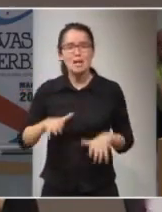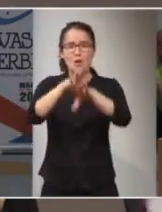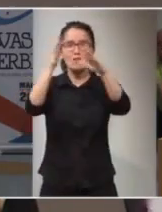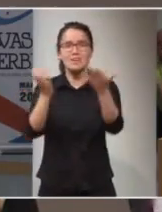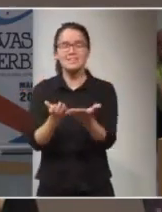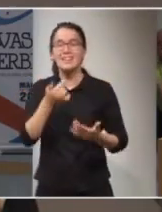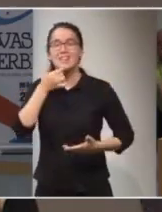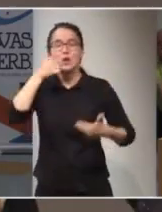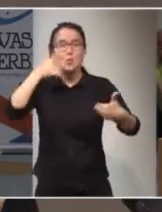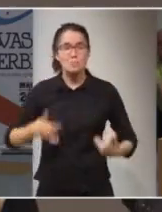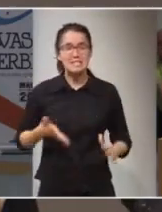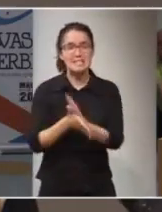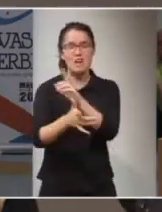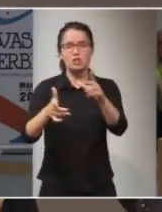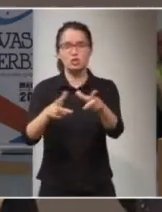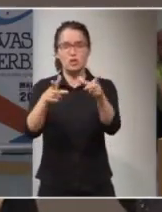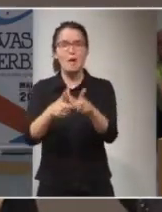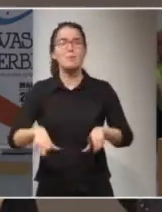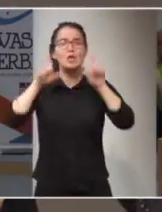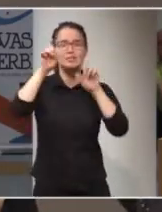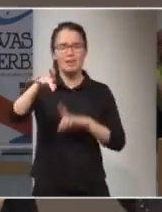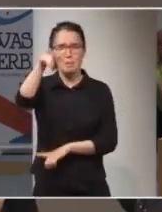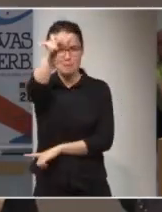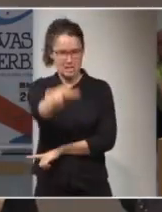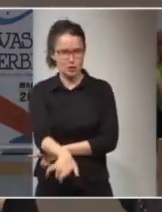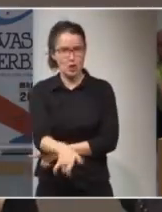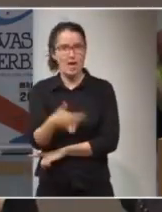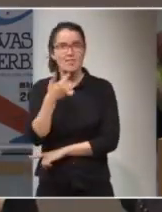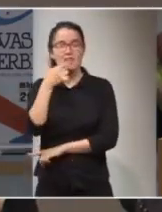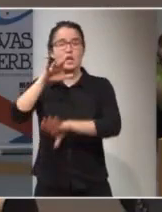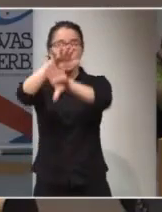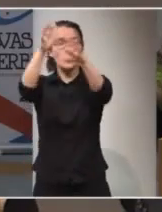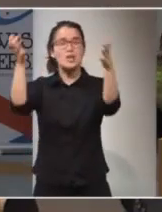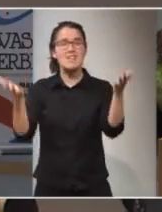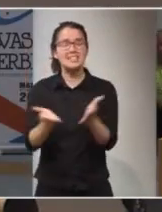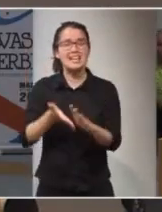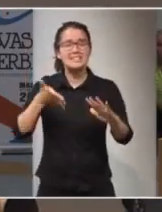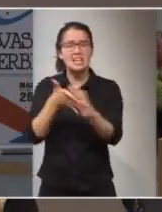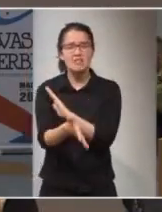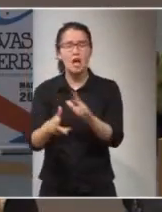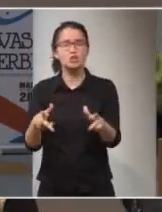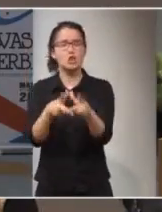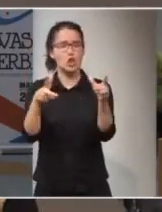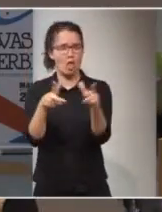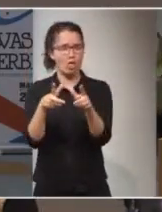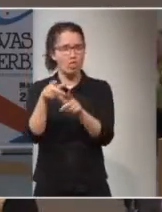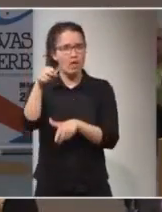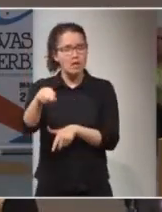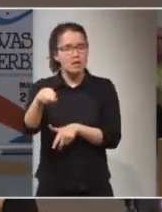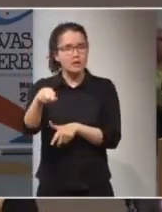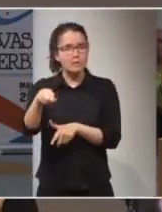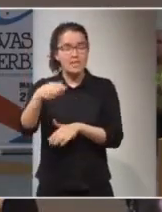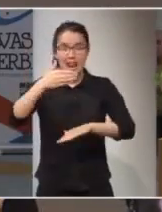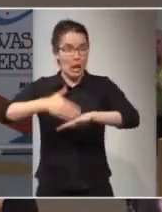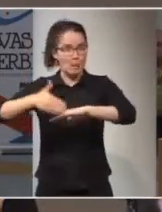sociedad antropocéntrica. Decir universal significa una sociedad donde ya no tenemos